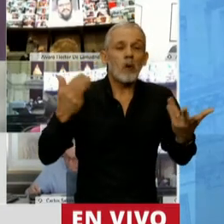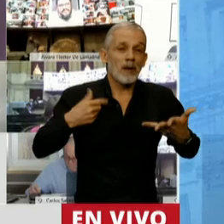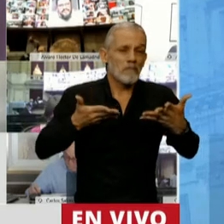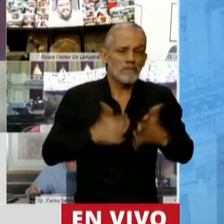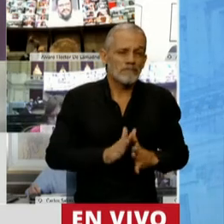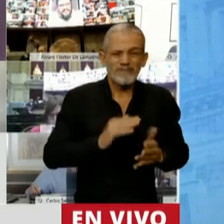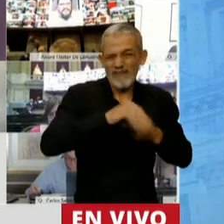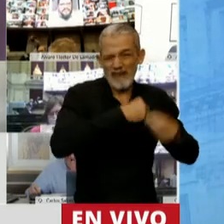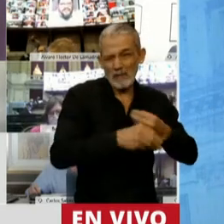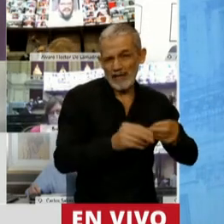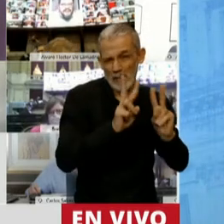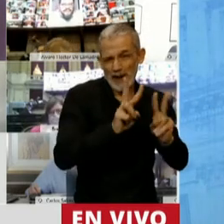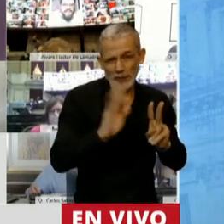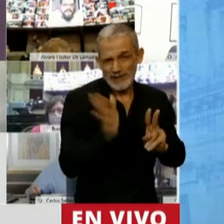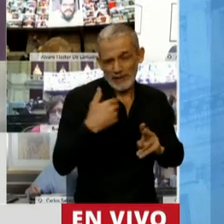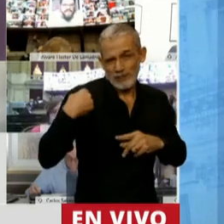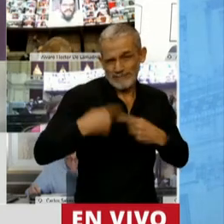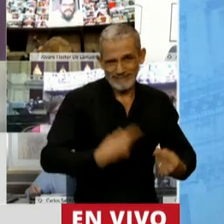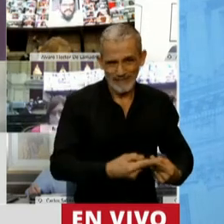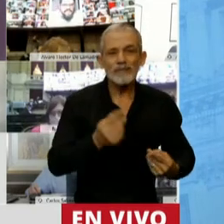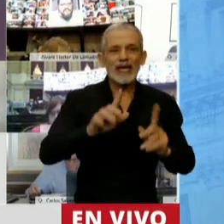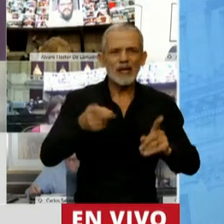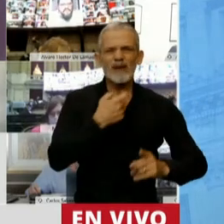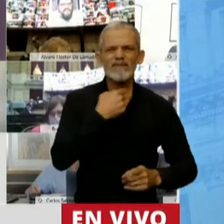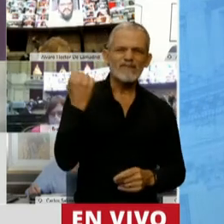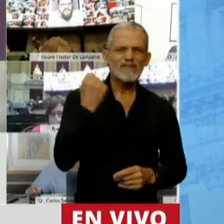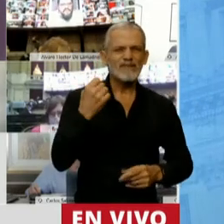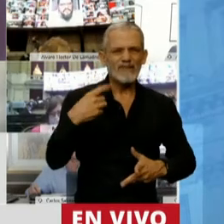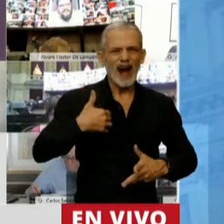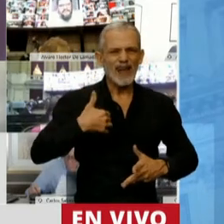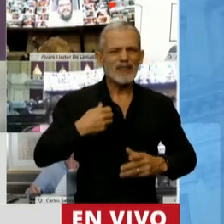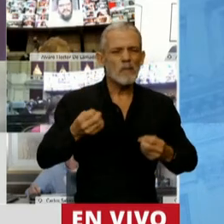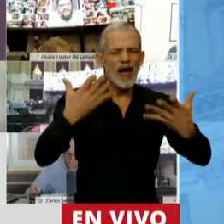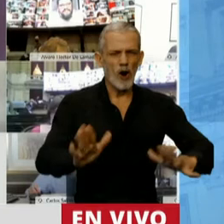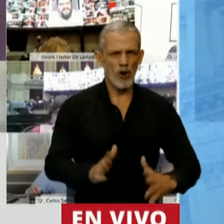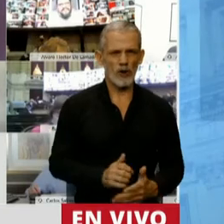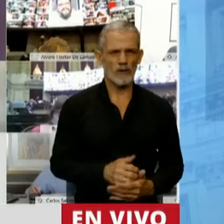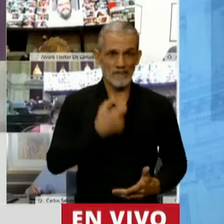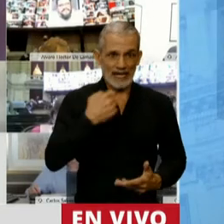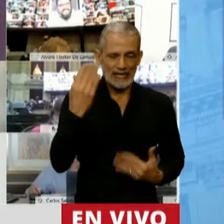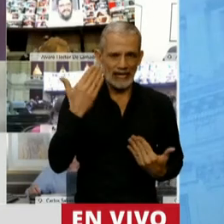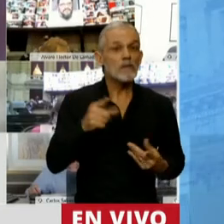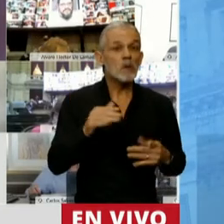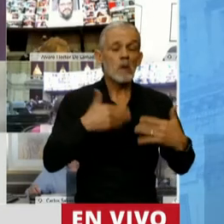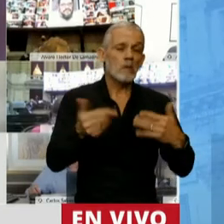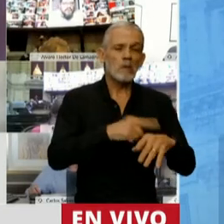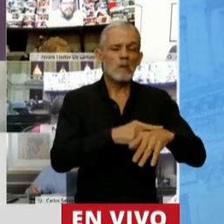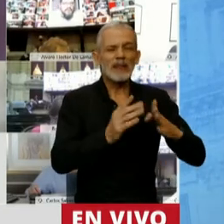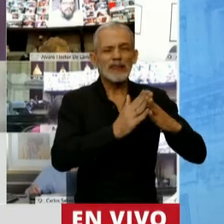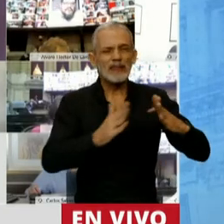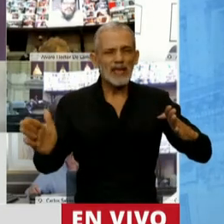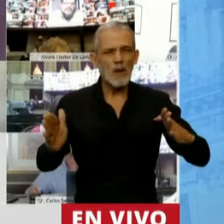peronista, pero por también querer vivir en un país mejor. Después vinieron tiempos